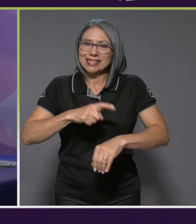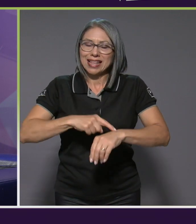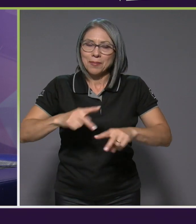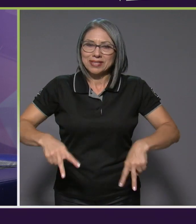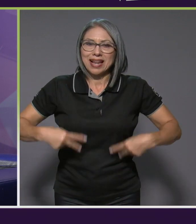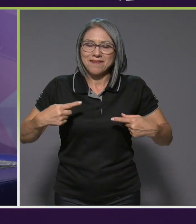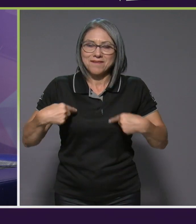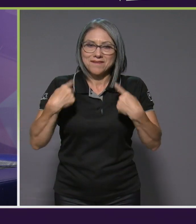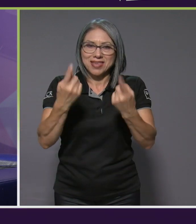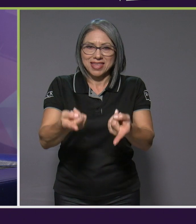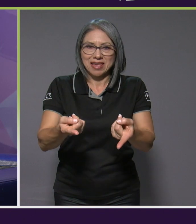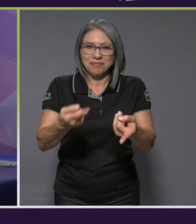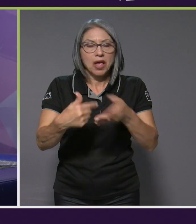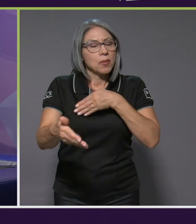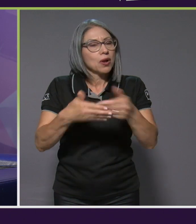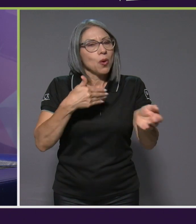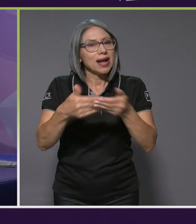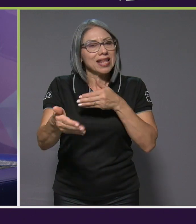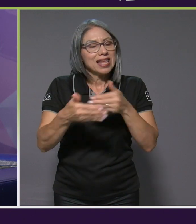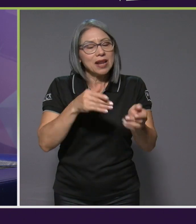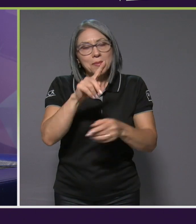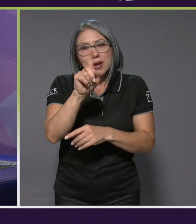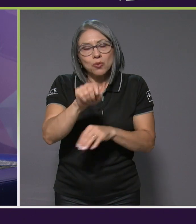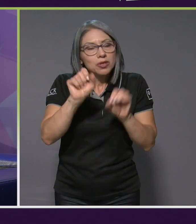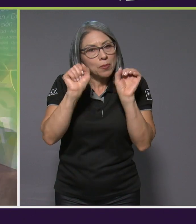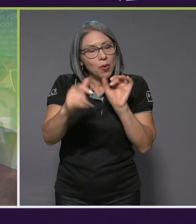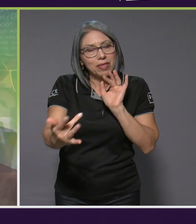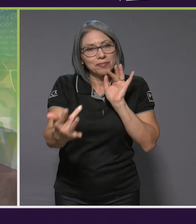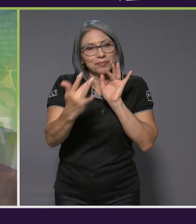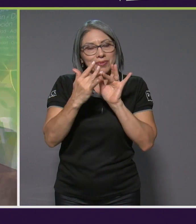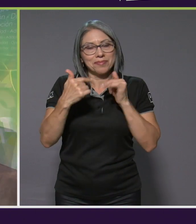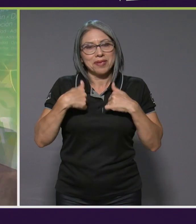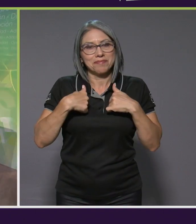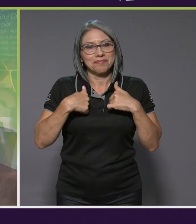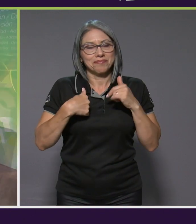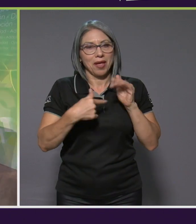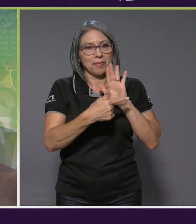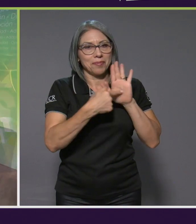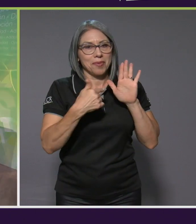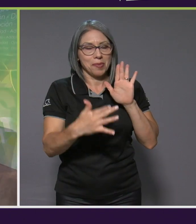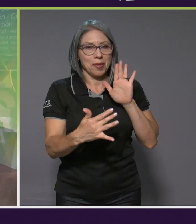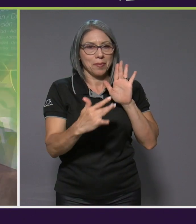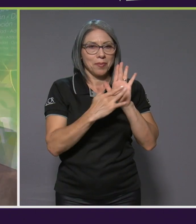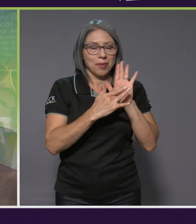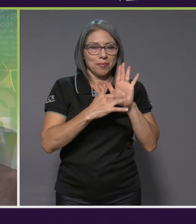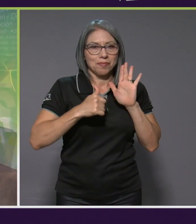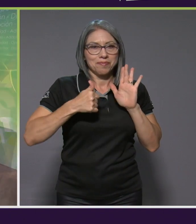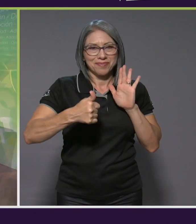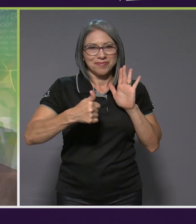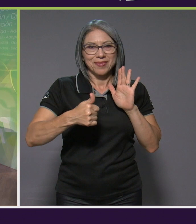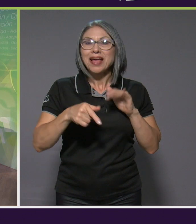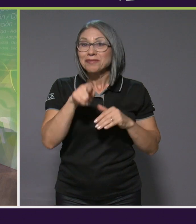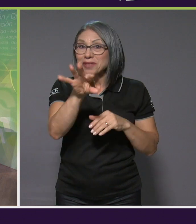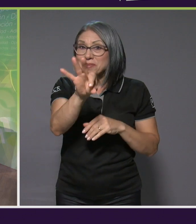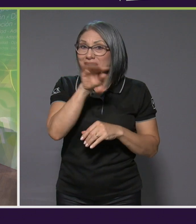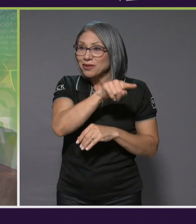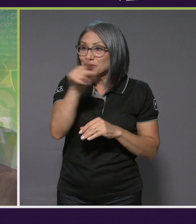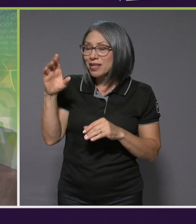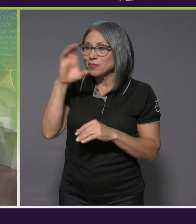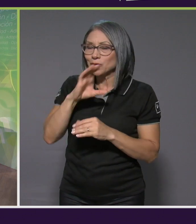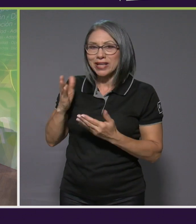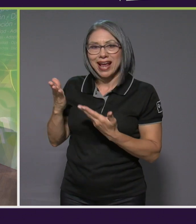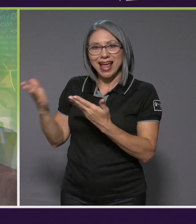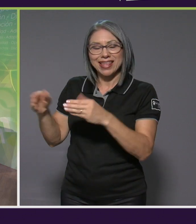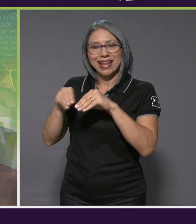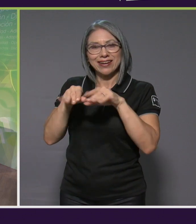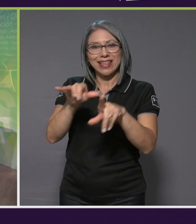cualquier consulta, ahí me pueden seguir. Entonces, invitar a las personas adultas mayores a que la usen en las redes sociales, ¿verdad? Y si tienen